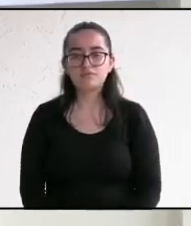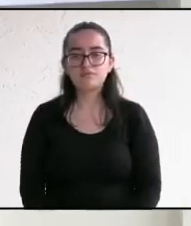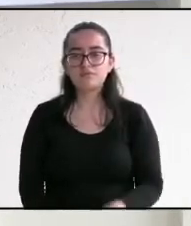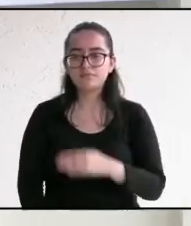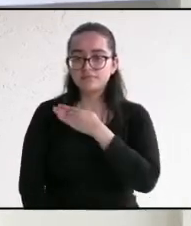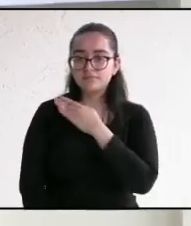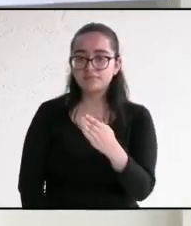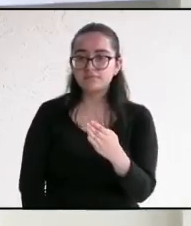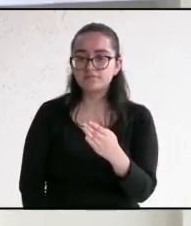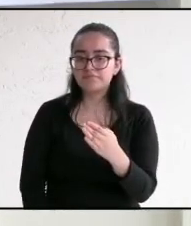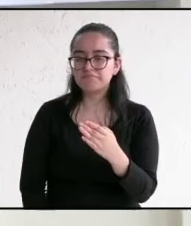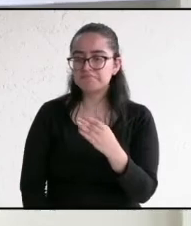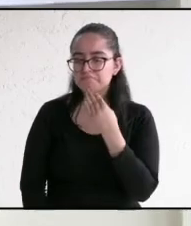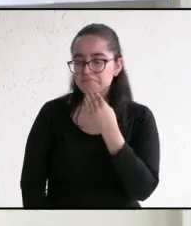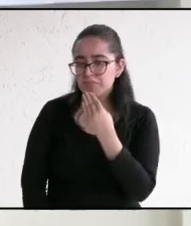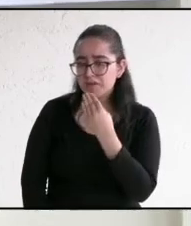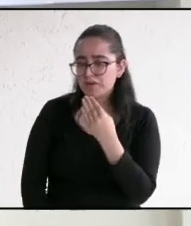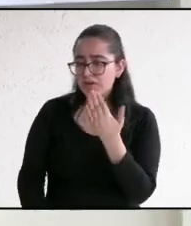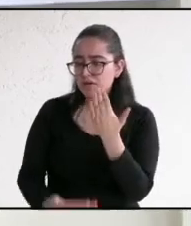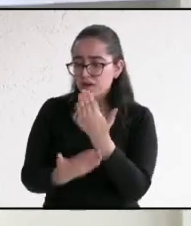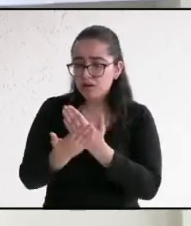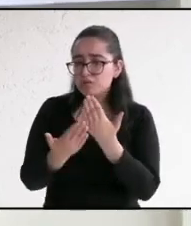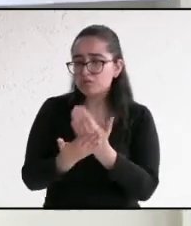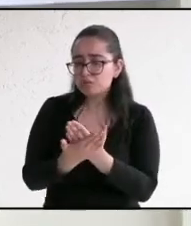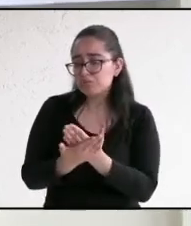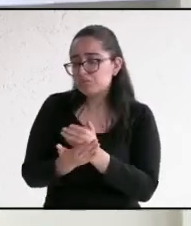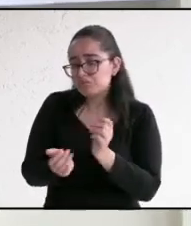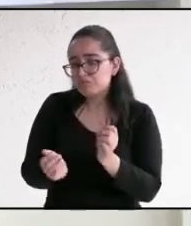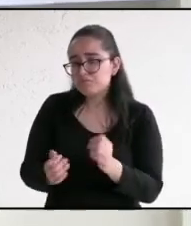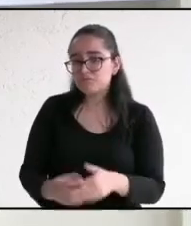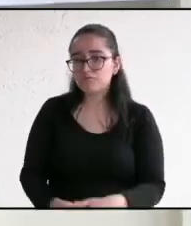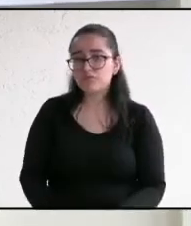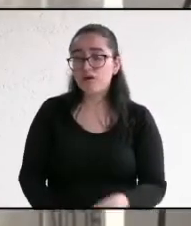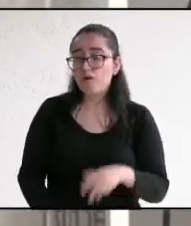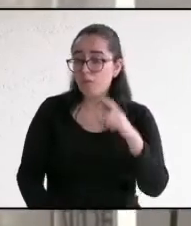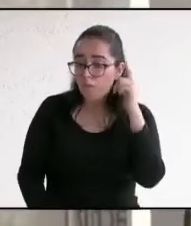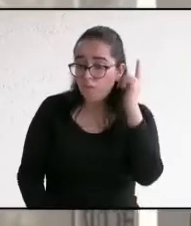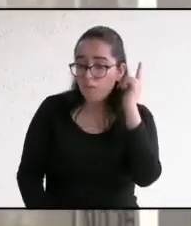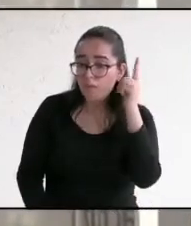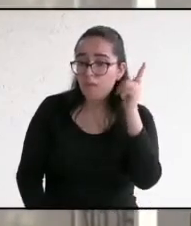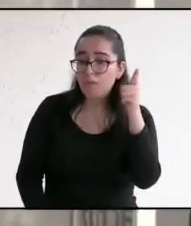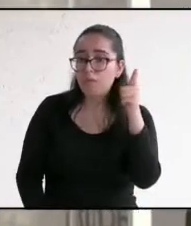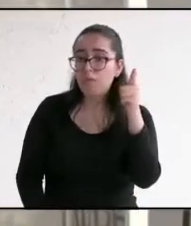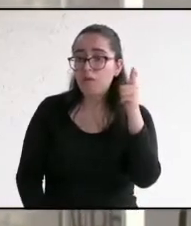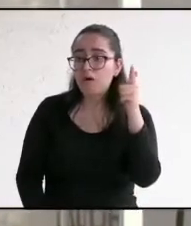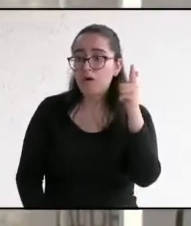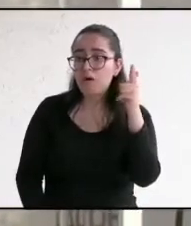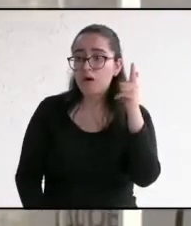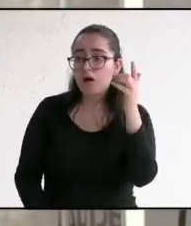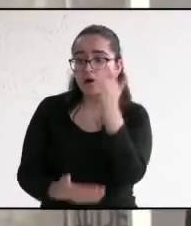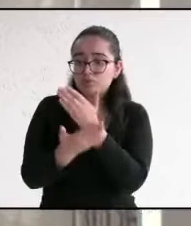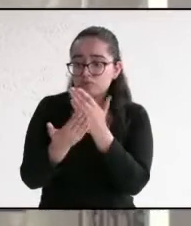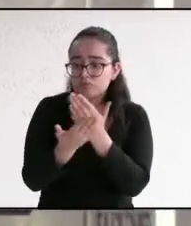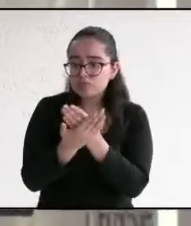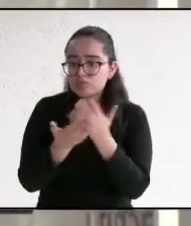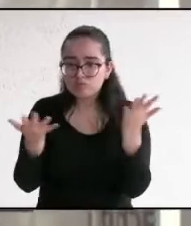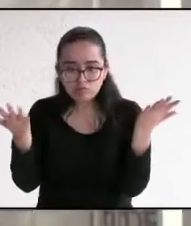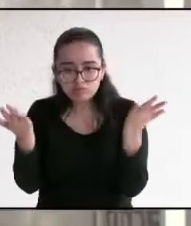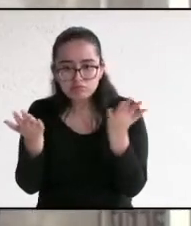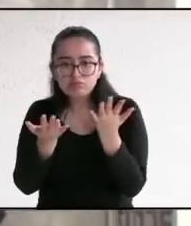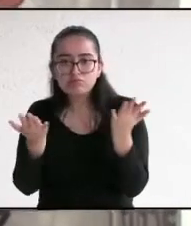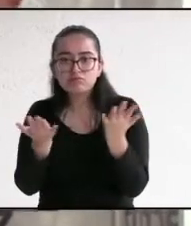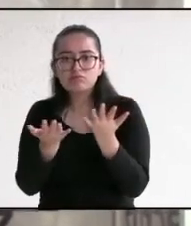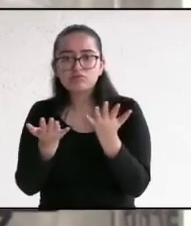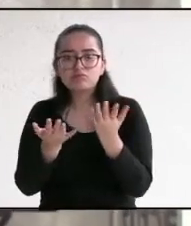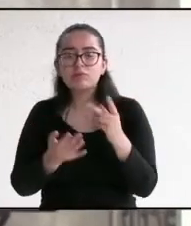Muy buenas propuestas de todos mis compañeros aquí presentes. Ojalá y todas las propuestas se llevaran a cabo. Pero,